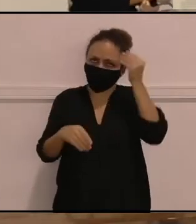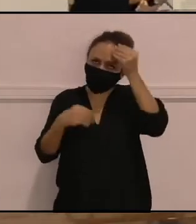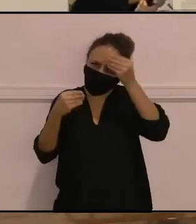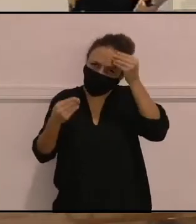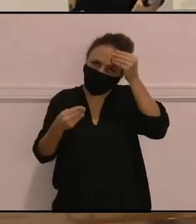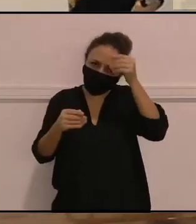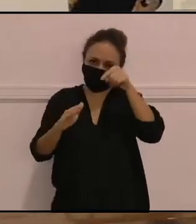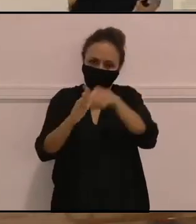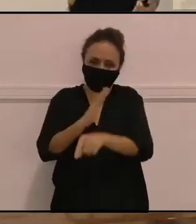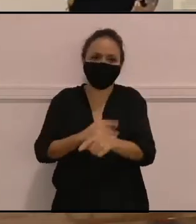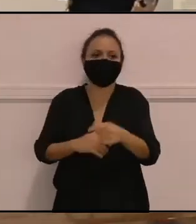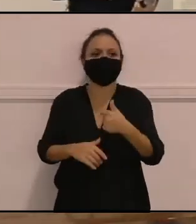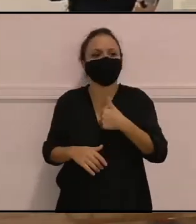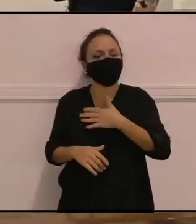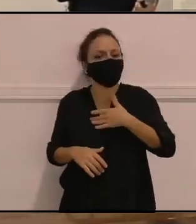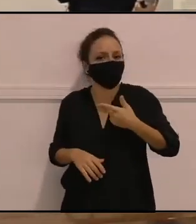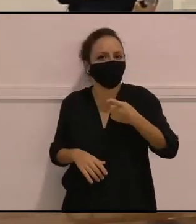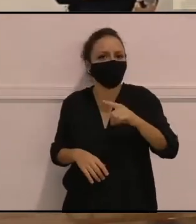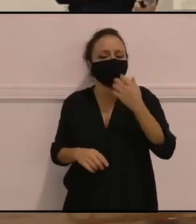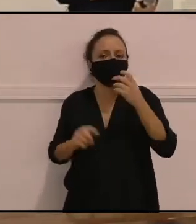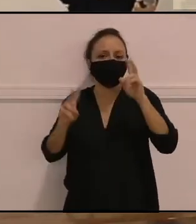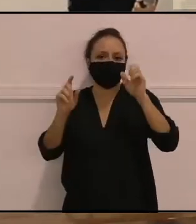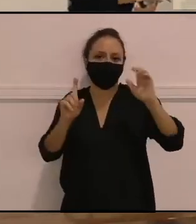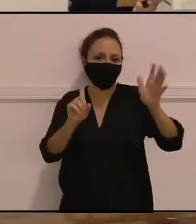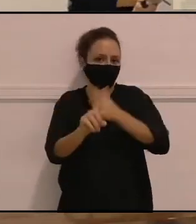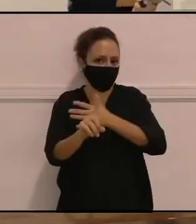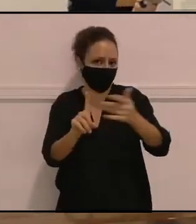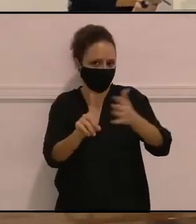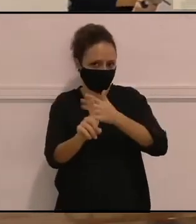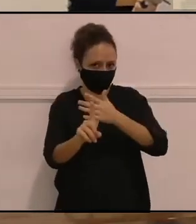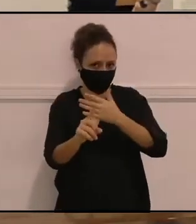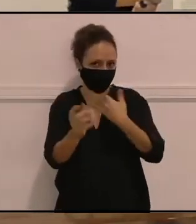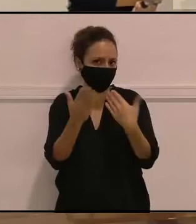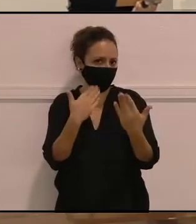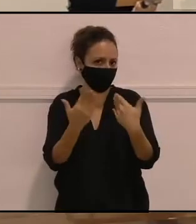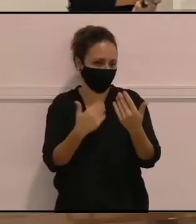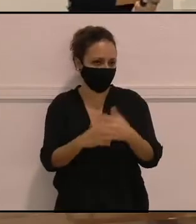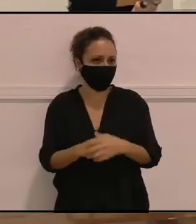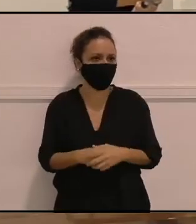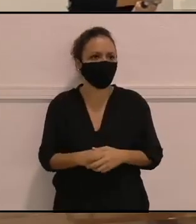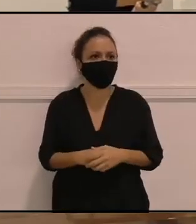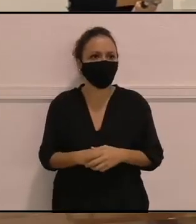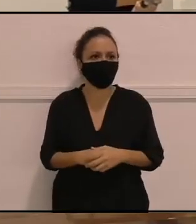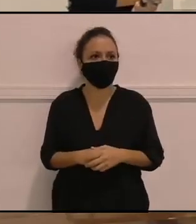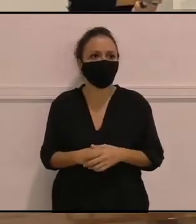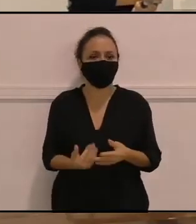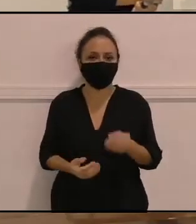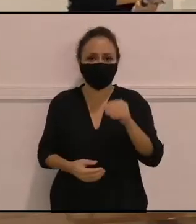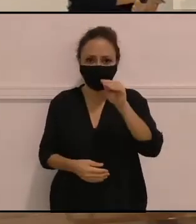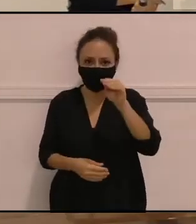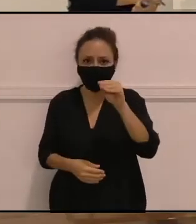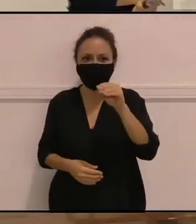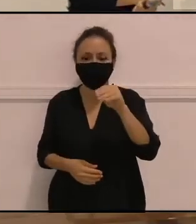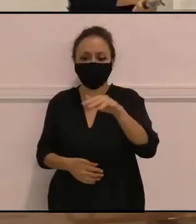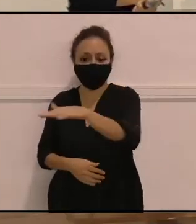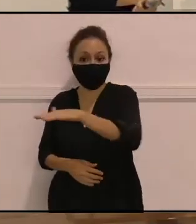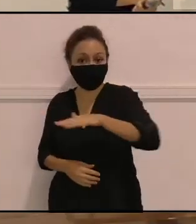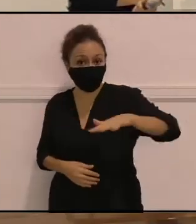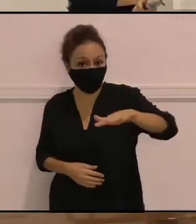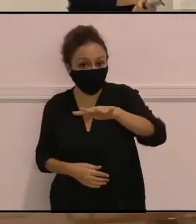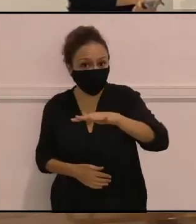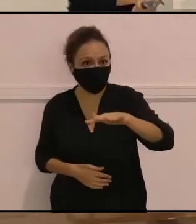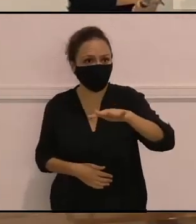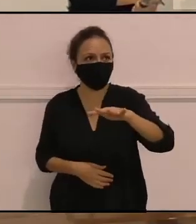pensar también, hemos hablado mucho de las violencias, ¿no? Pero en qué espacio o qué lugares nosotras nos sentíamos